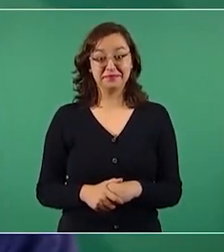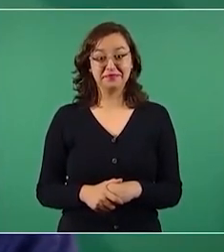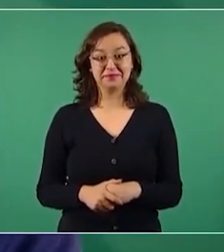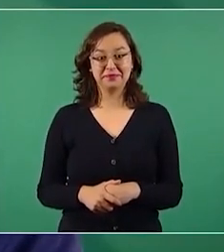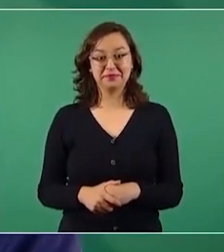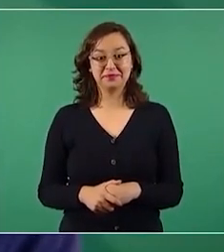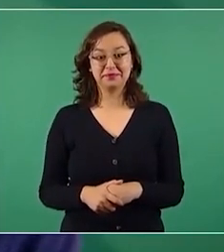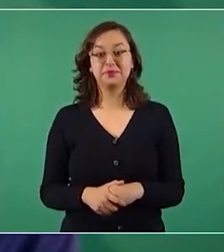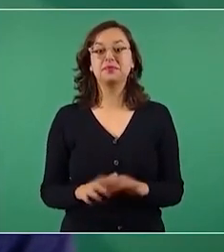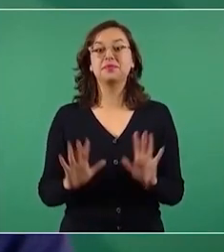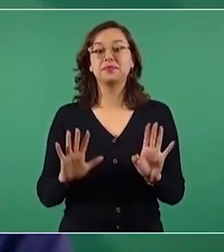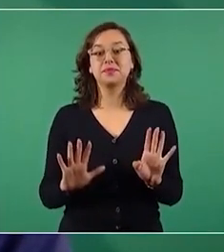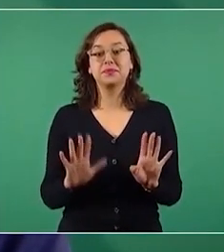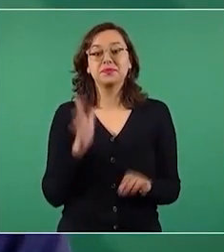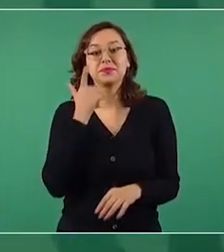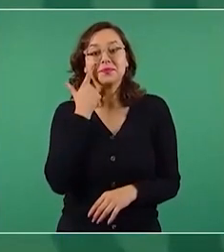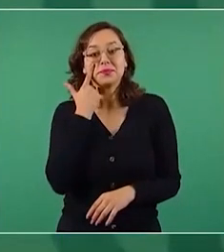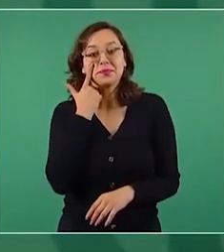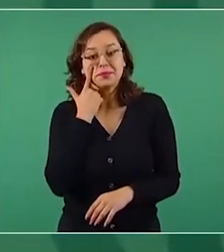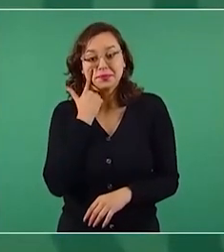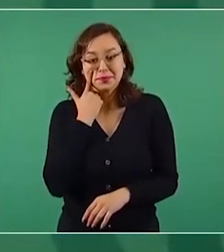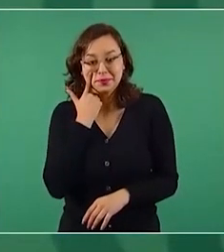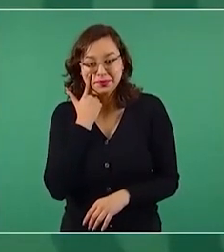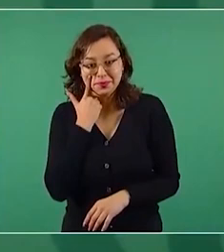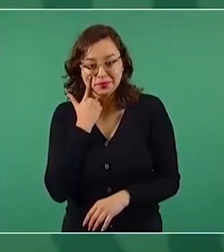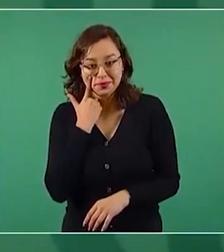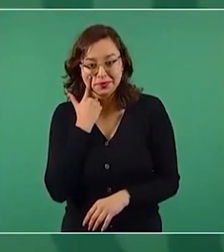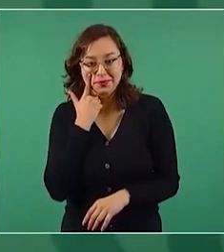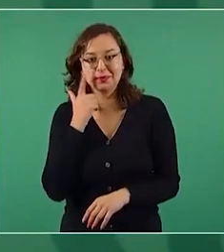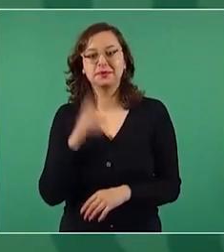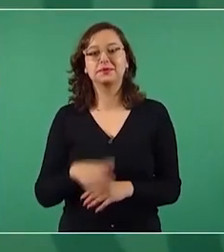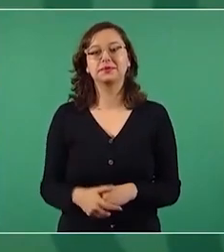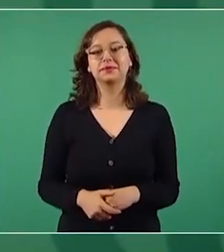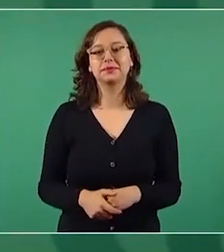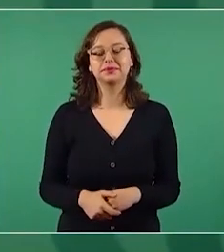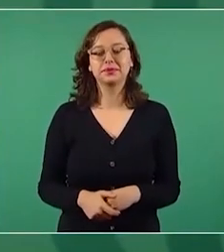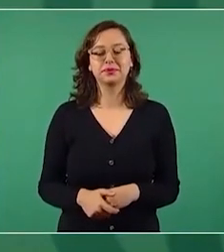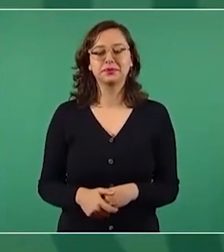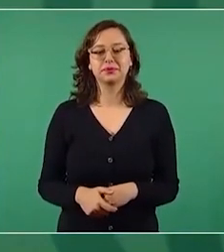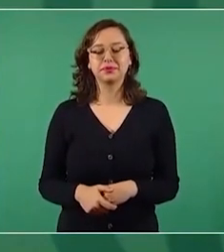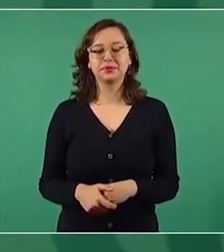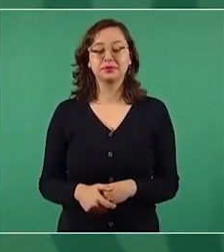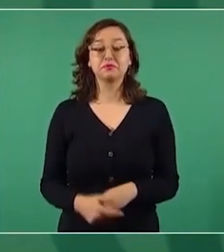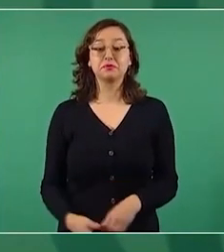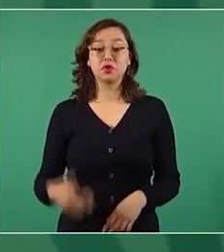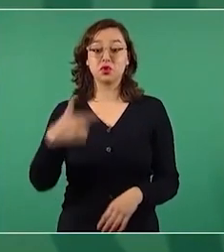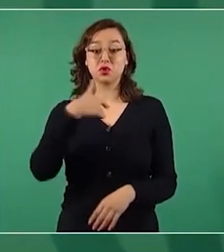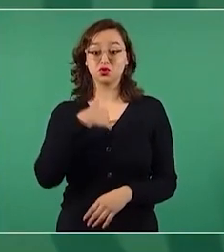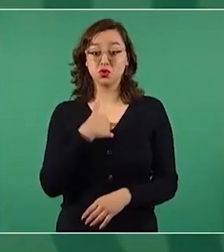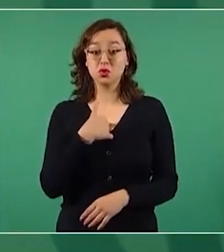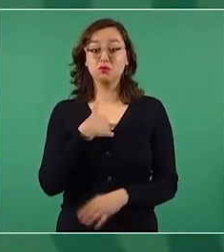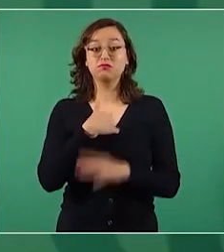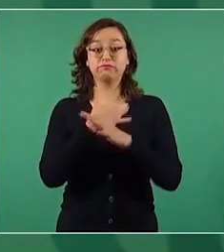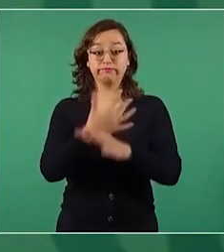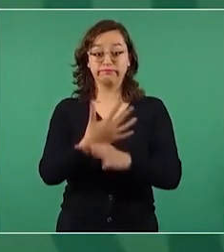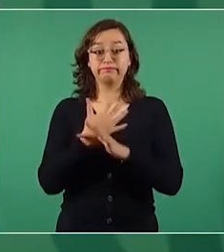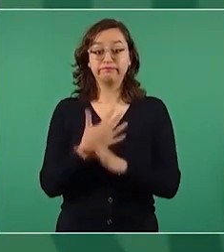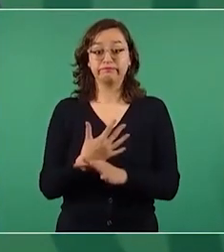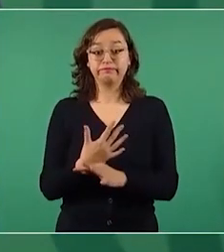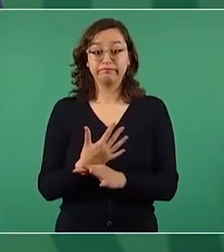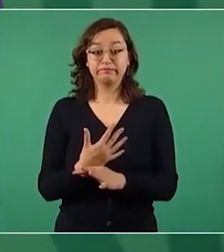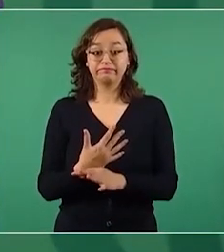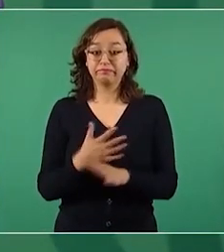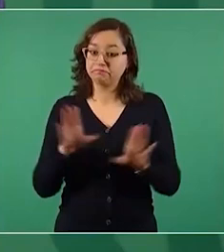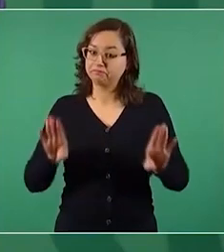vamos a ver yo sigo sosteniendo no voy a